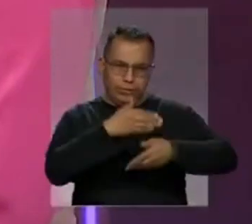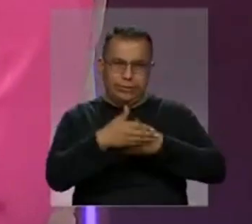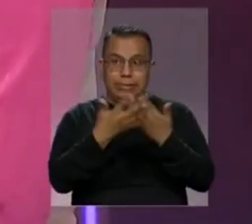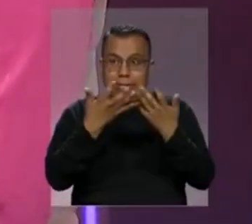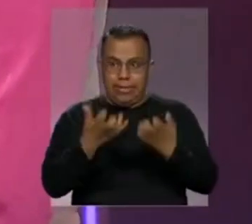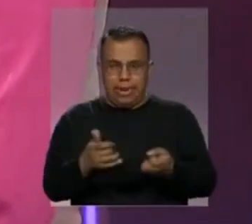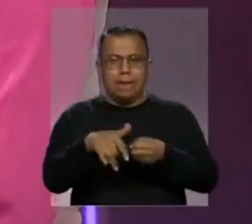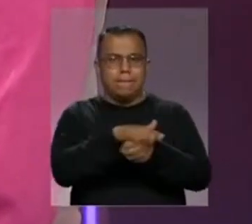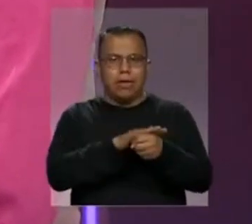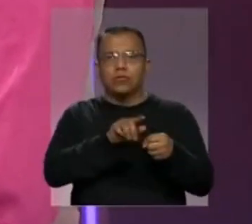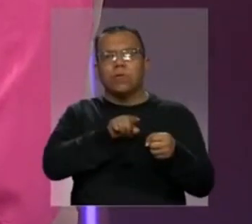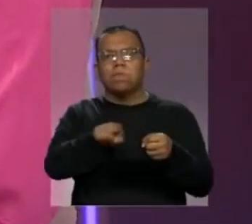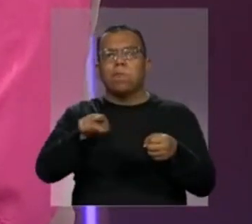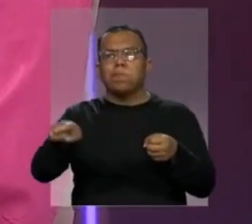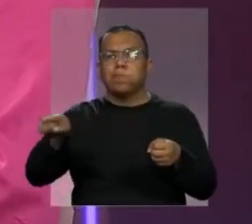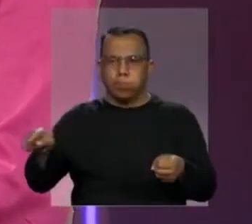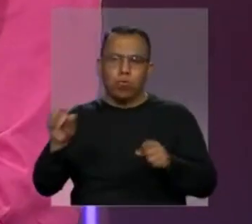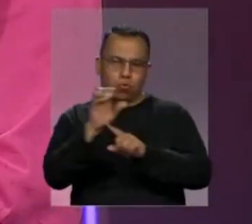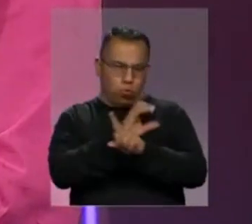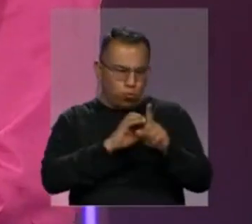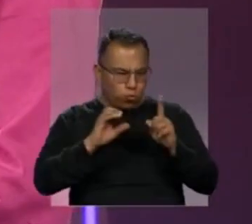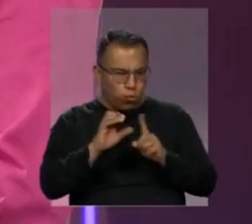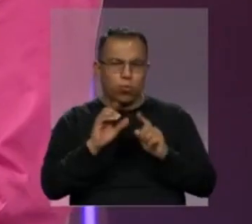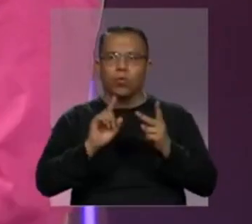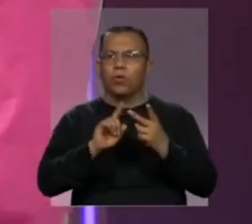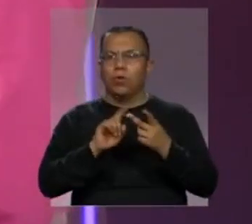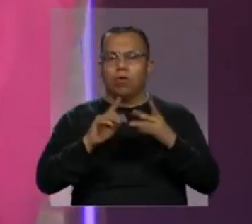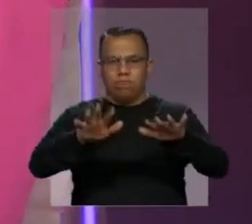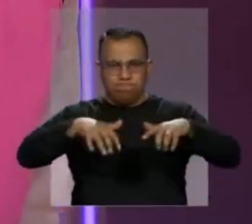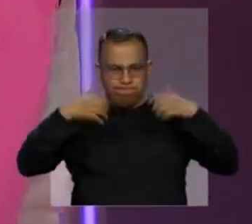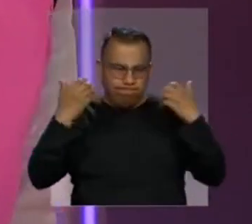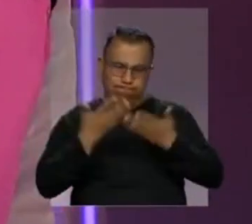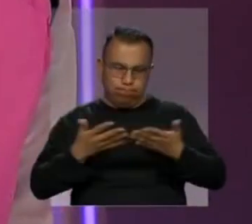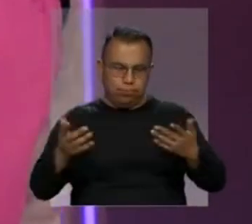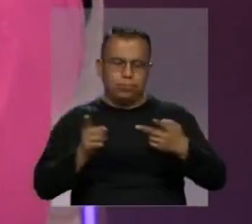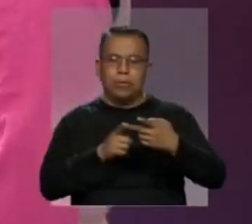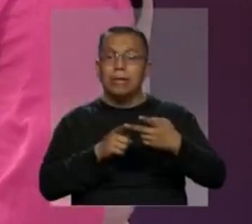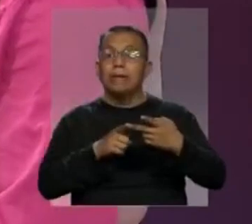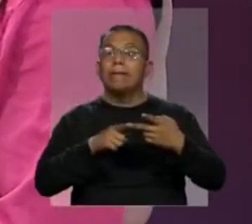queremos en cada barrio para el tema de la cultura para el tema de los conciertos para